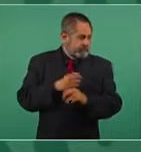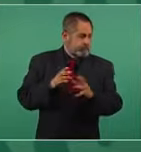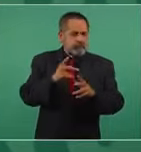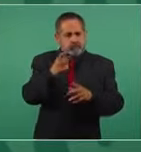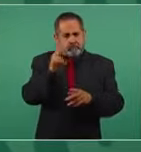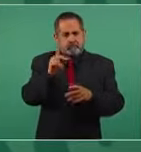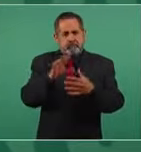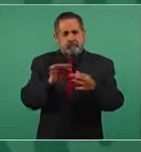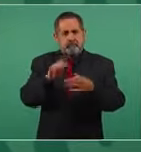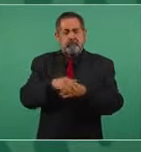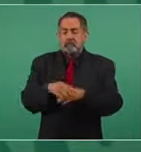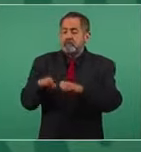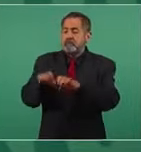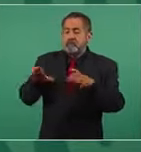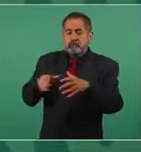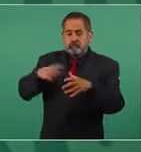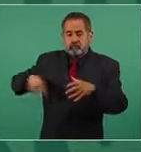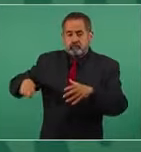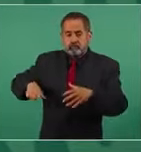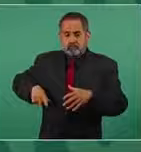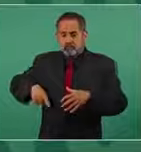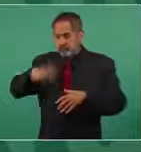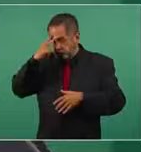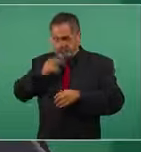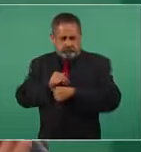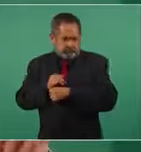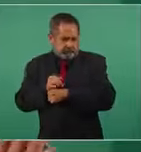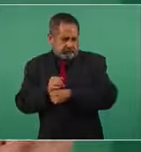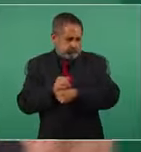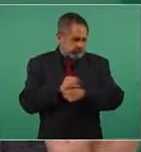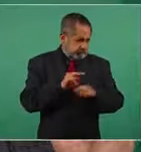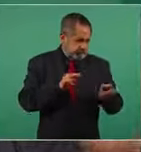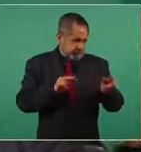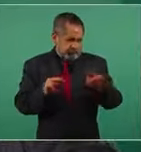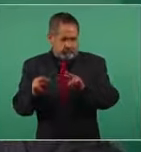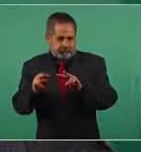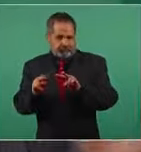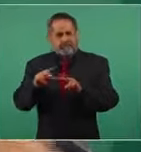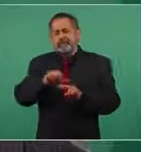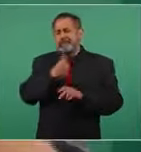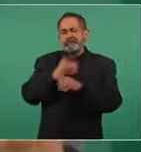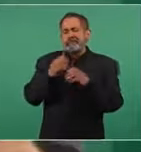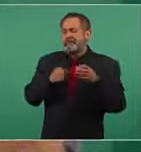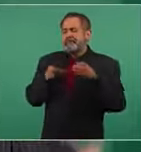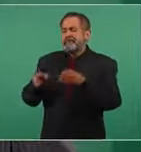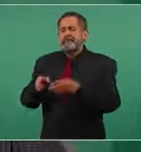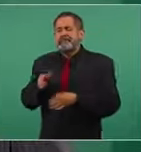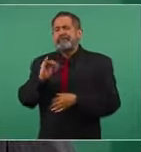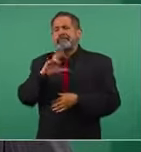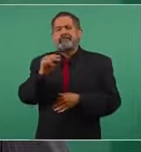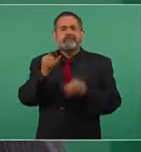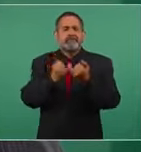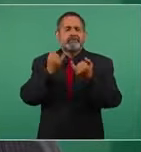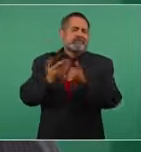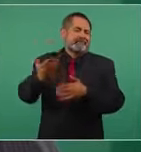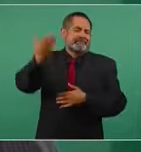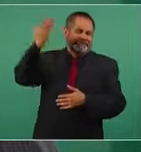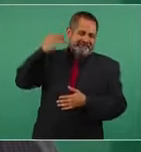el equipo de inteligencia del Estado mexicano está destinado a otras cosas ya no es como antes